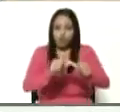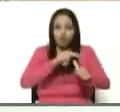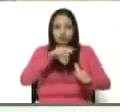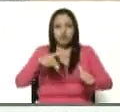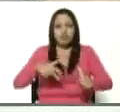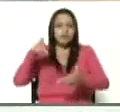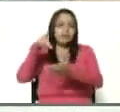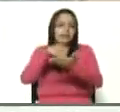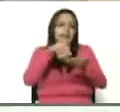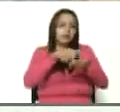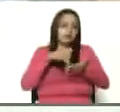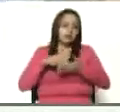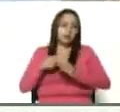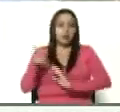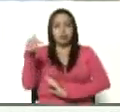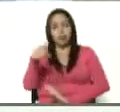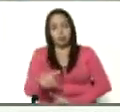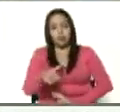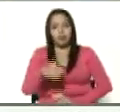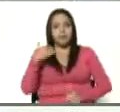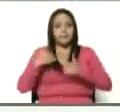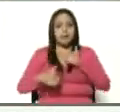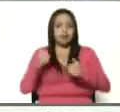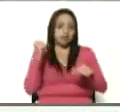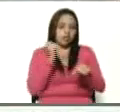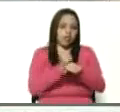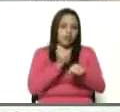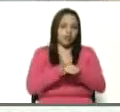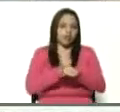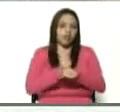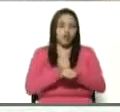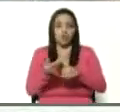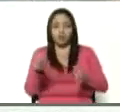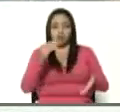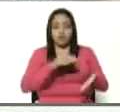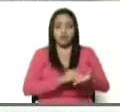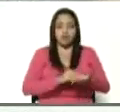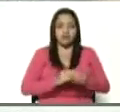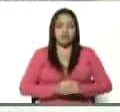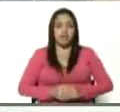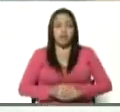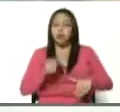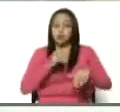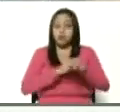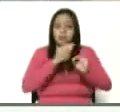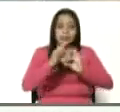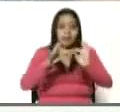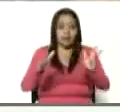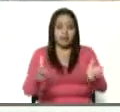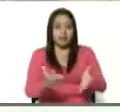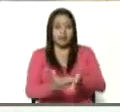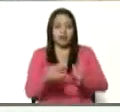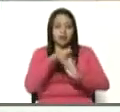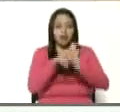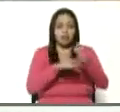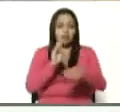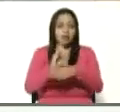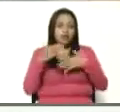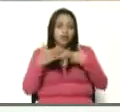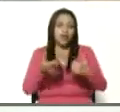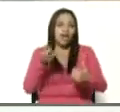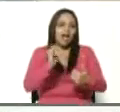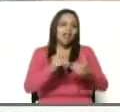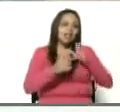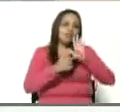participación. hoy, miércoles productivo, una vez más, con pandemia, con las medidas de seguridad, estamos demostrando